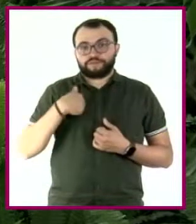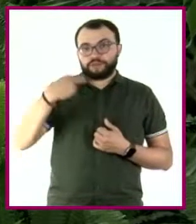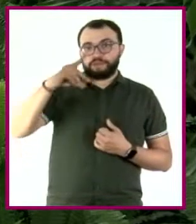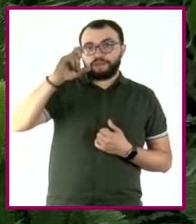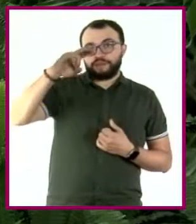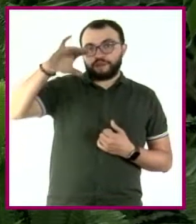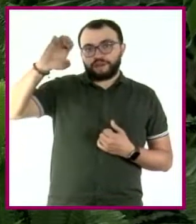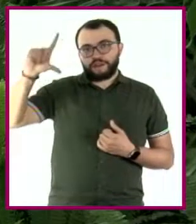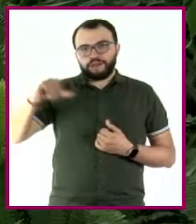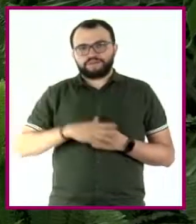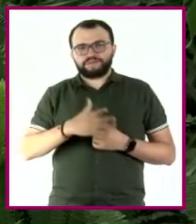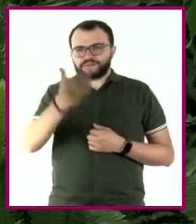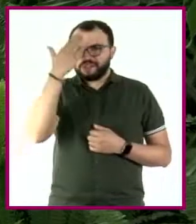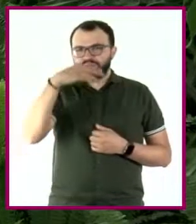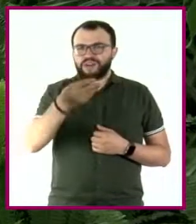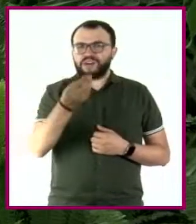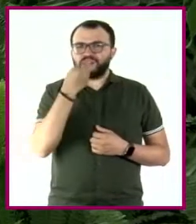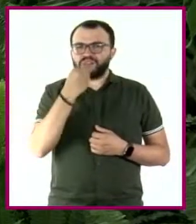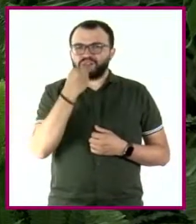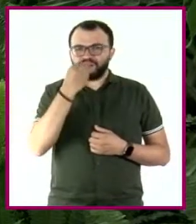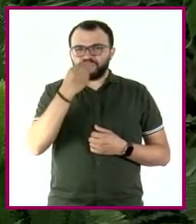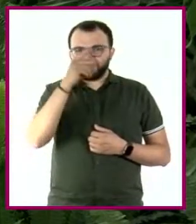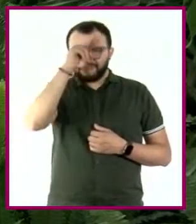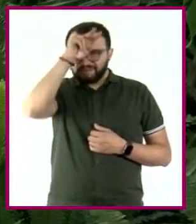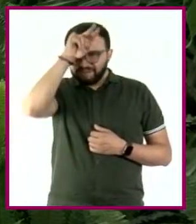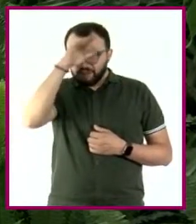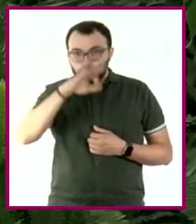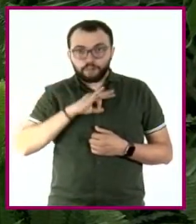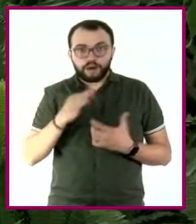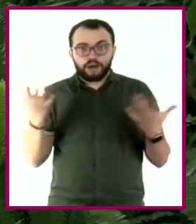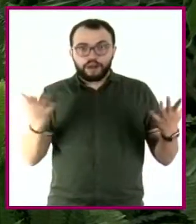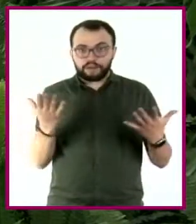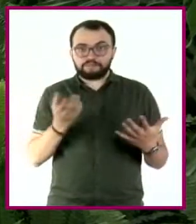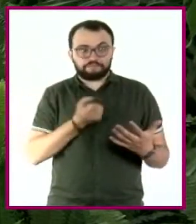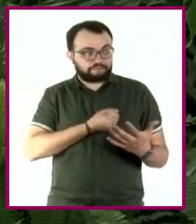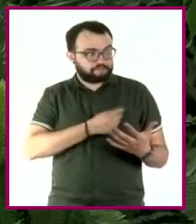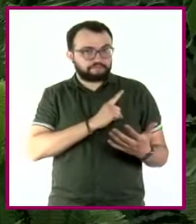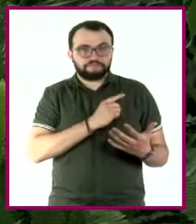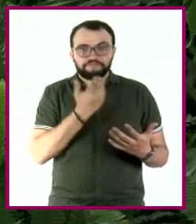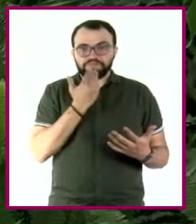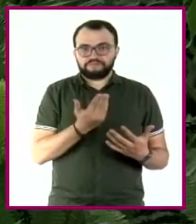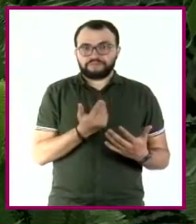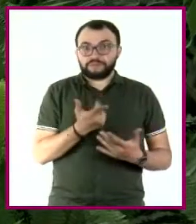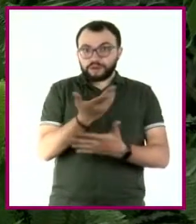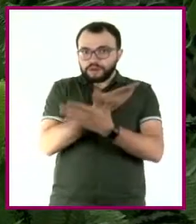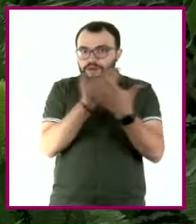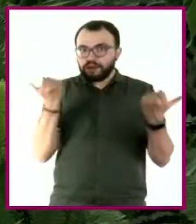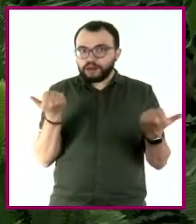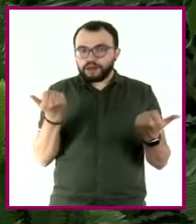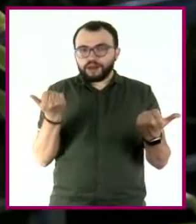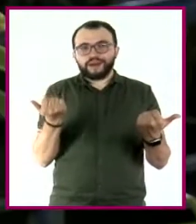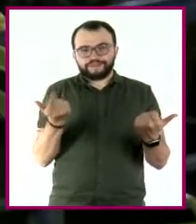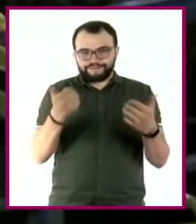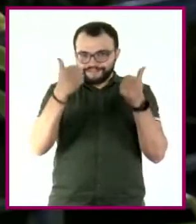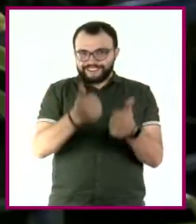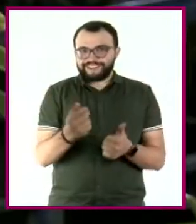¿Sabías que comer insectos puede hacer grandes cosas por tu salud? Si no lo sabías, quédate con nosotros.